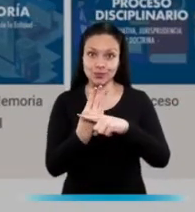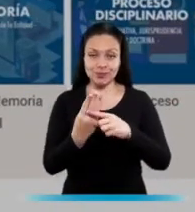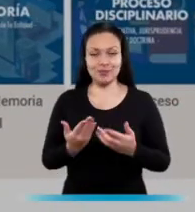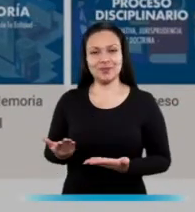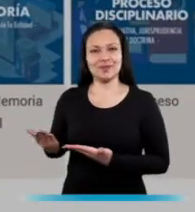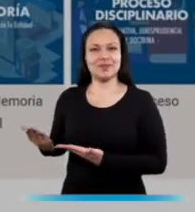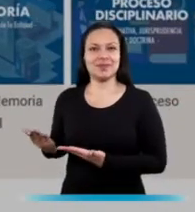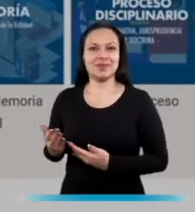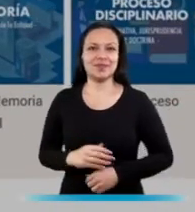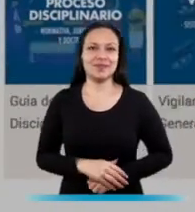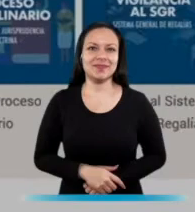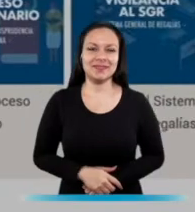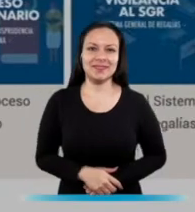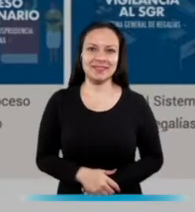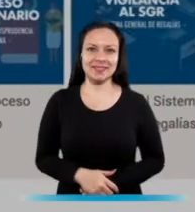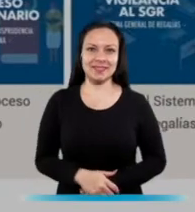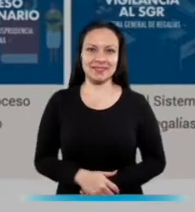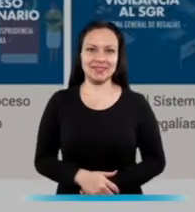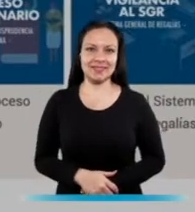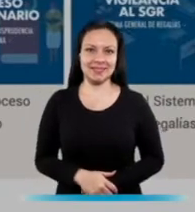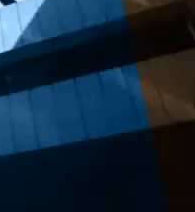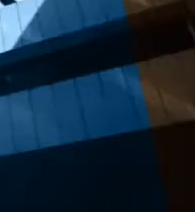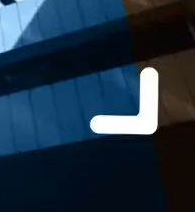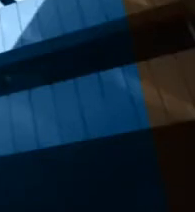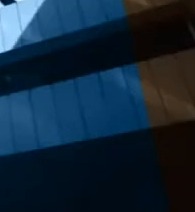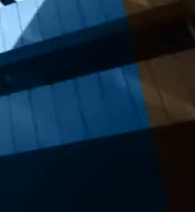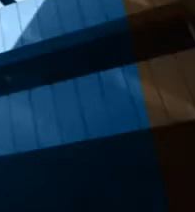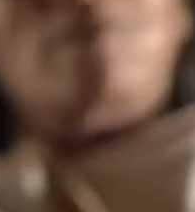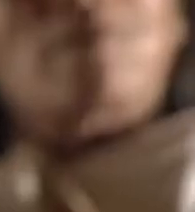.procuraduría.gov.co